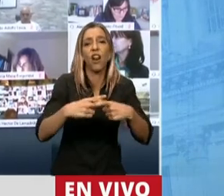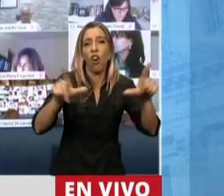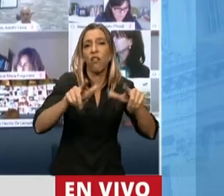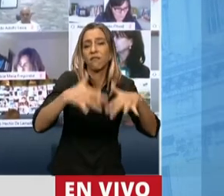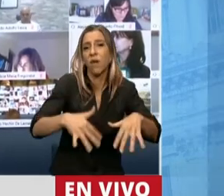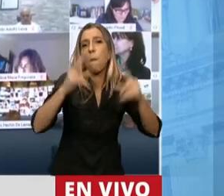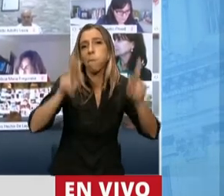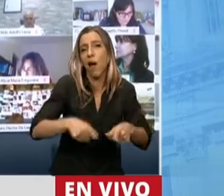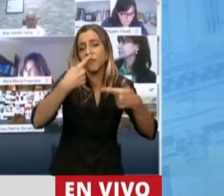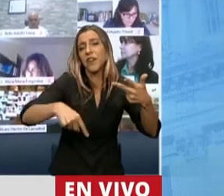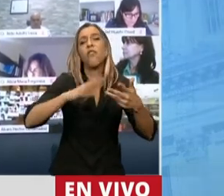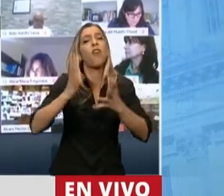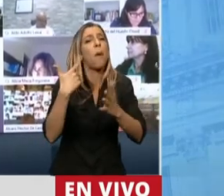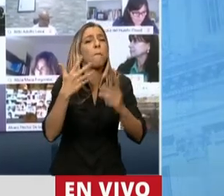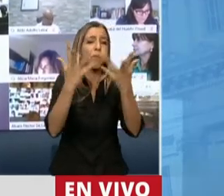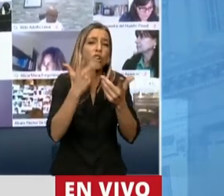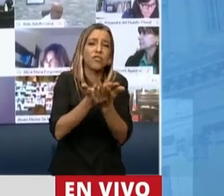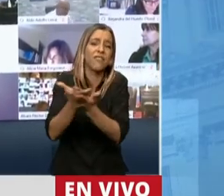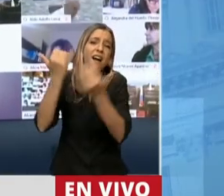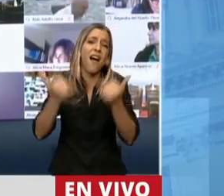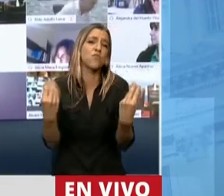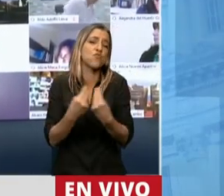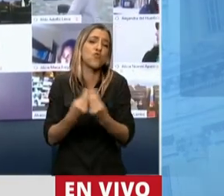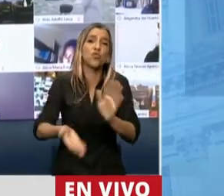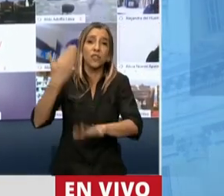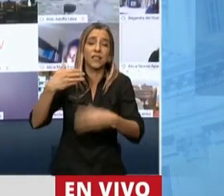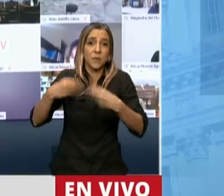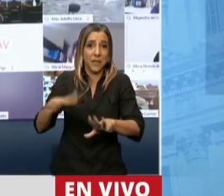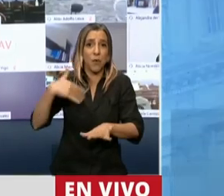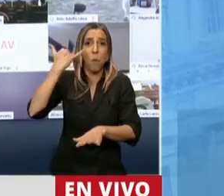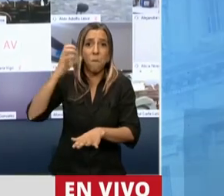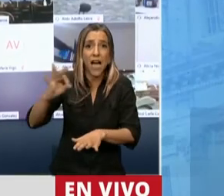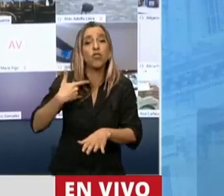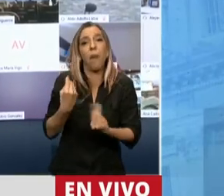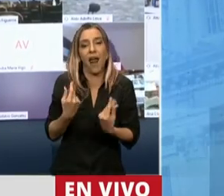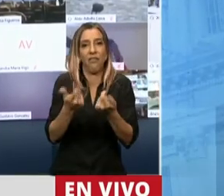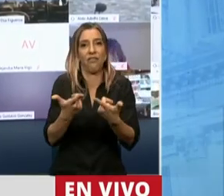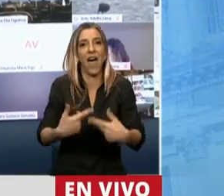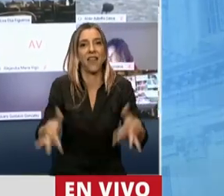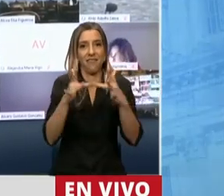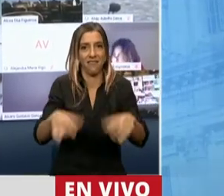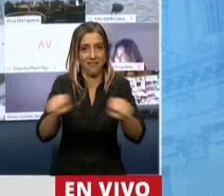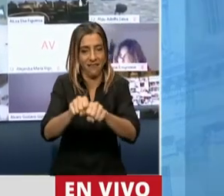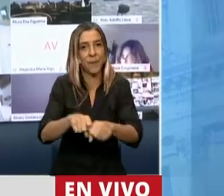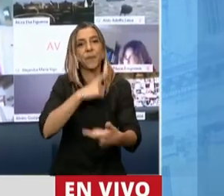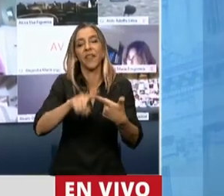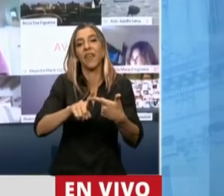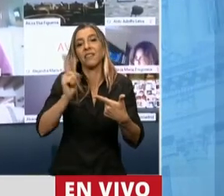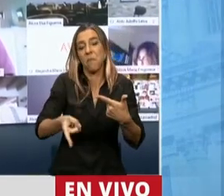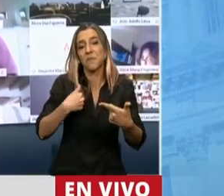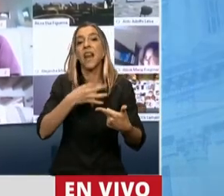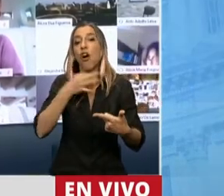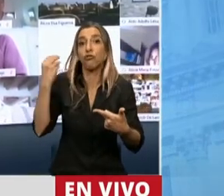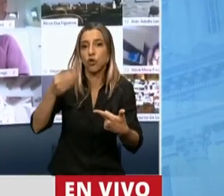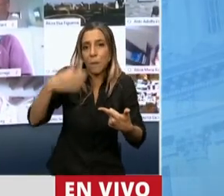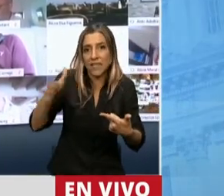tantos proyectos que hay presentados. Arrancamos por mayo con conectividad, arrancamos en agosto con la emergencia, escuchamos los